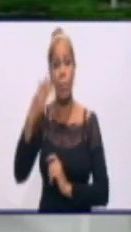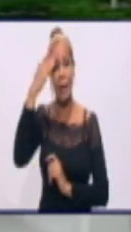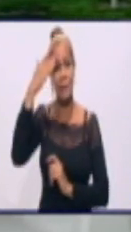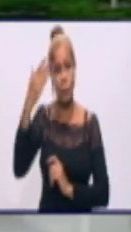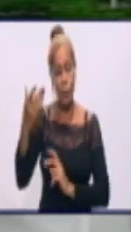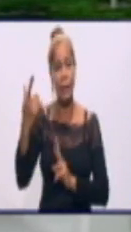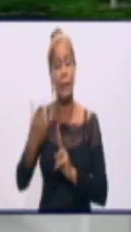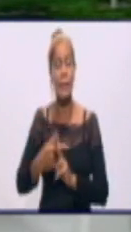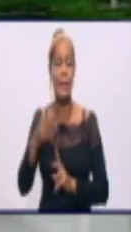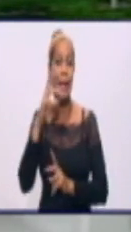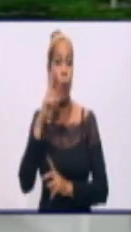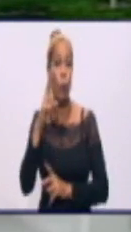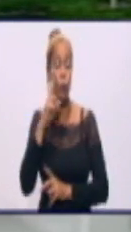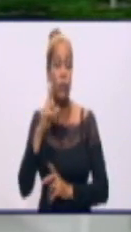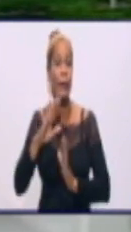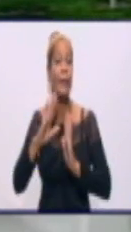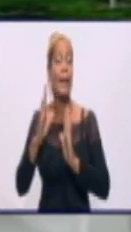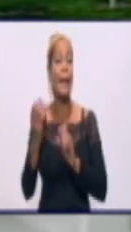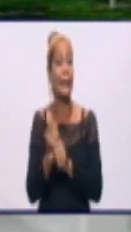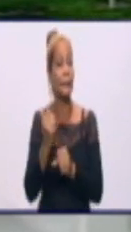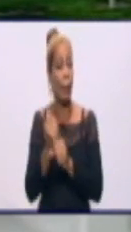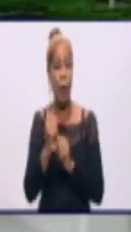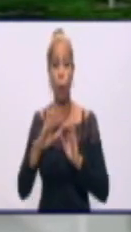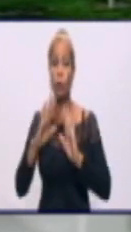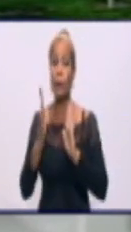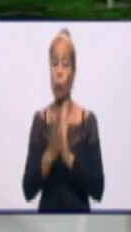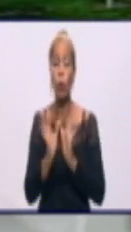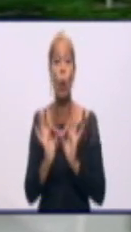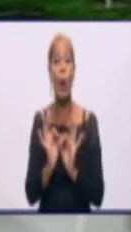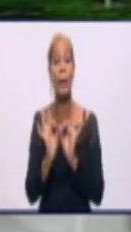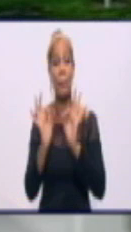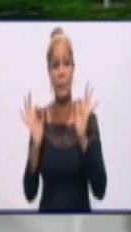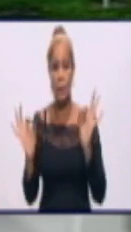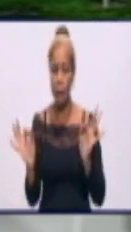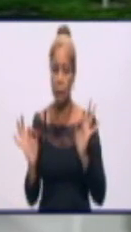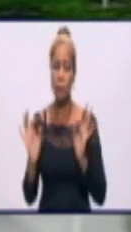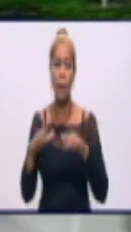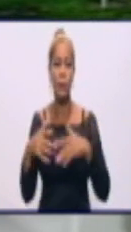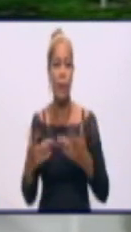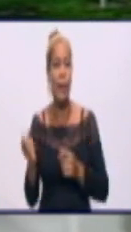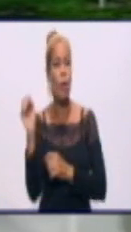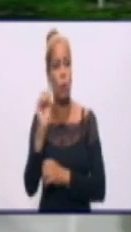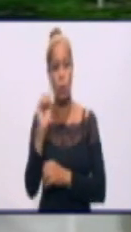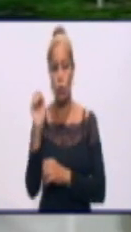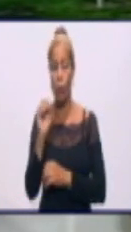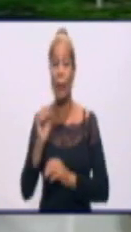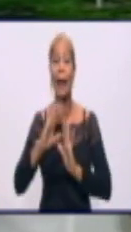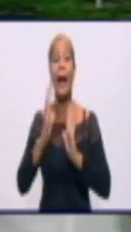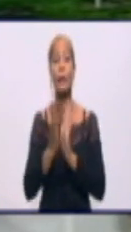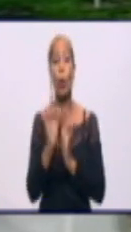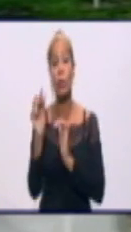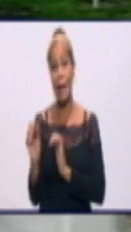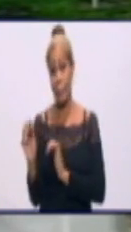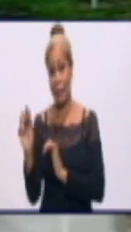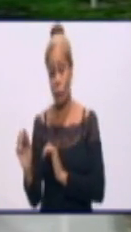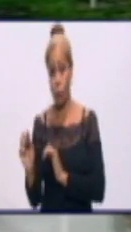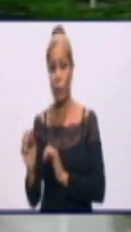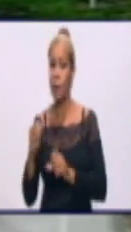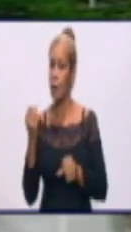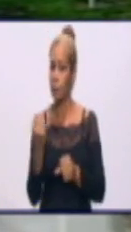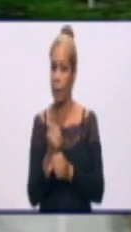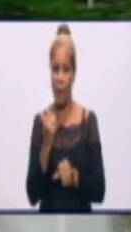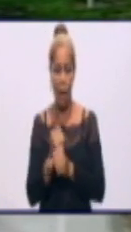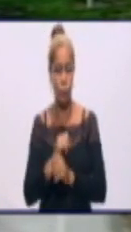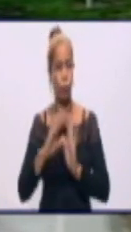reconocer la labor de todas las personas, los especialistas, los choferes, a todo el personal que ha estado laborando durante